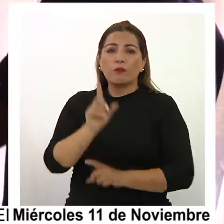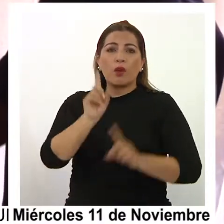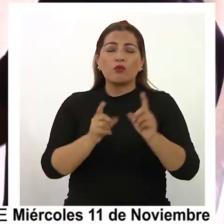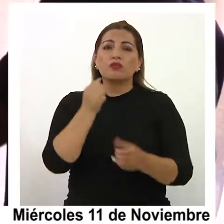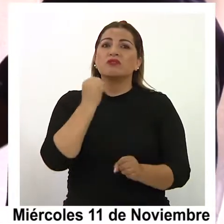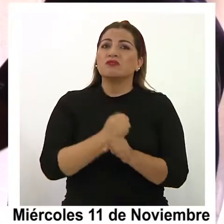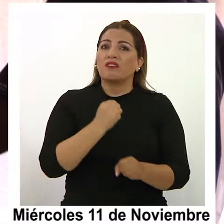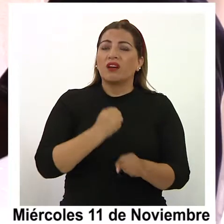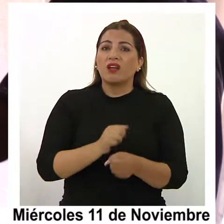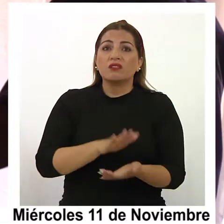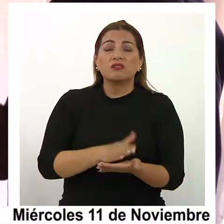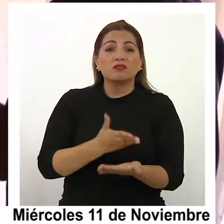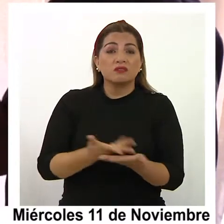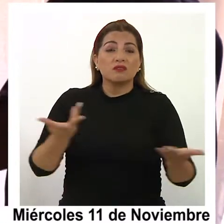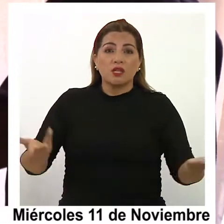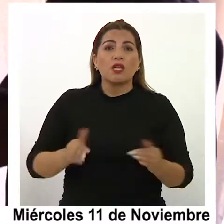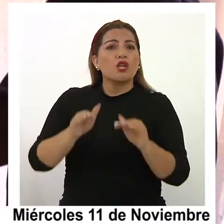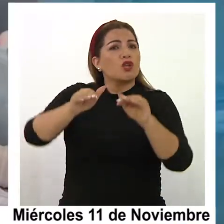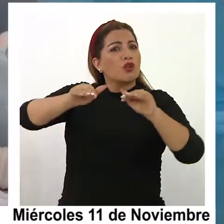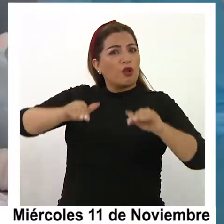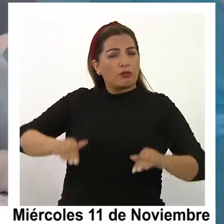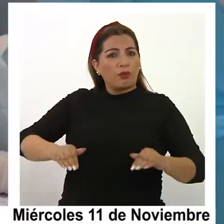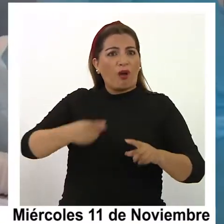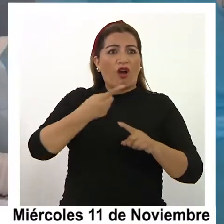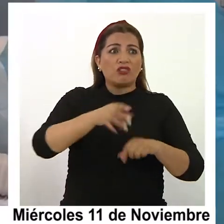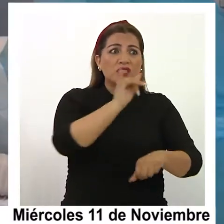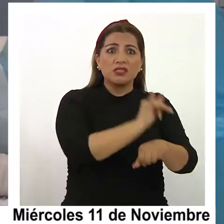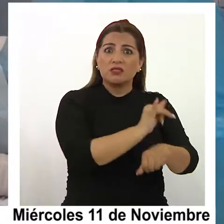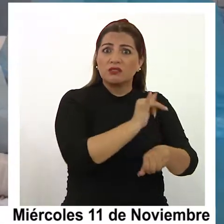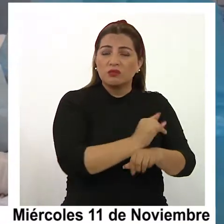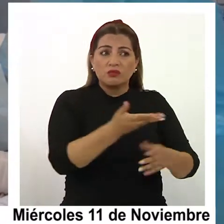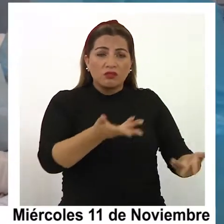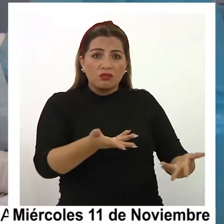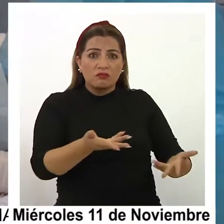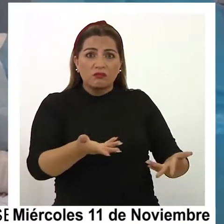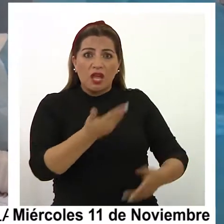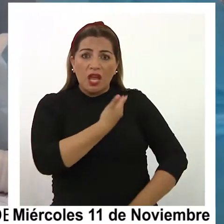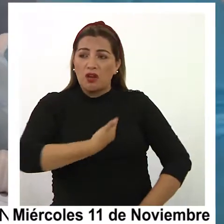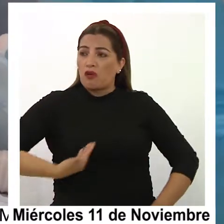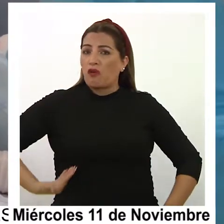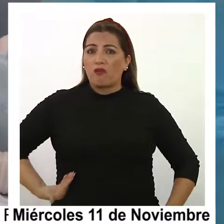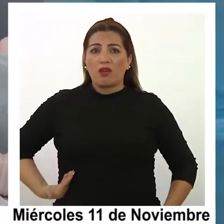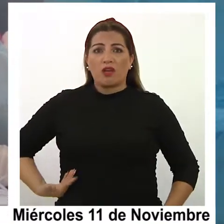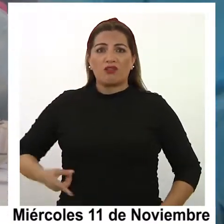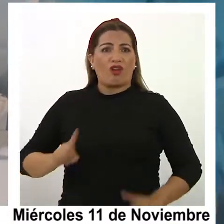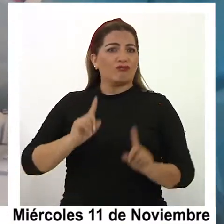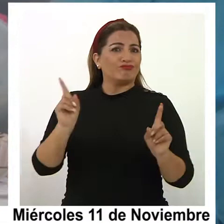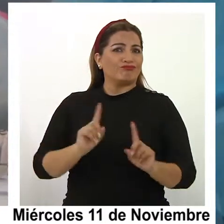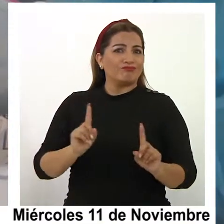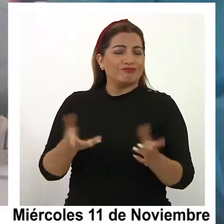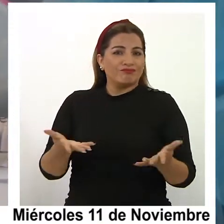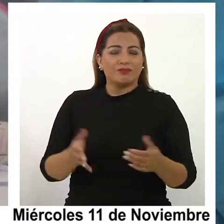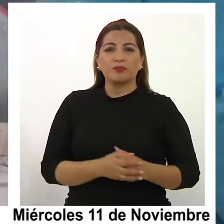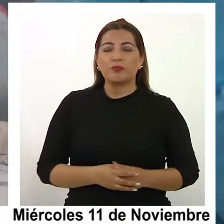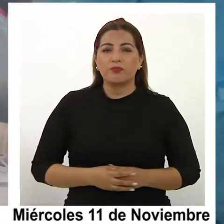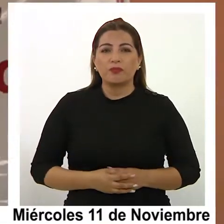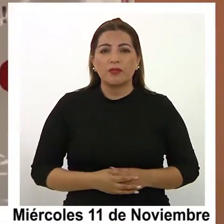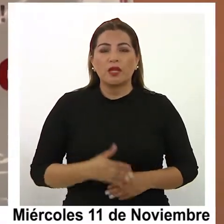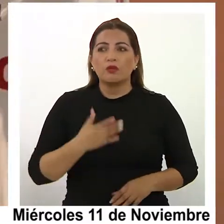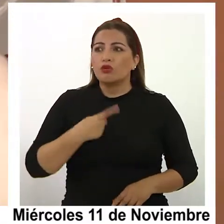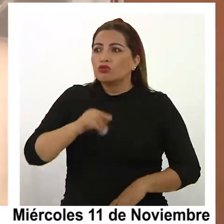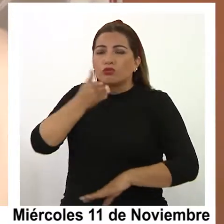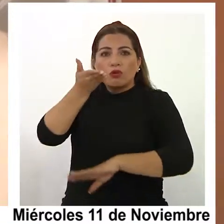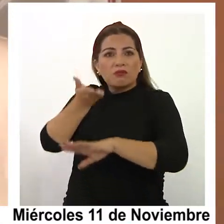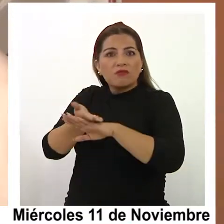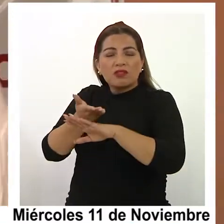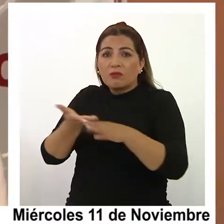los trabajadores de la salud, tal como entregaron a otras instituciones, pero que el gobierno lo habría rechazado. Nuestras principales demandas